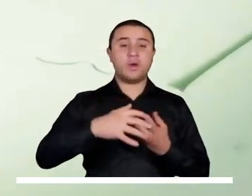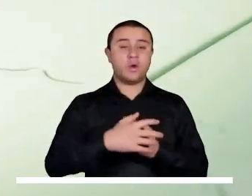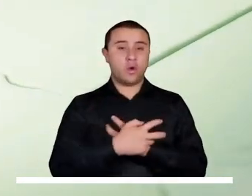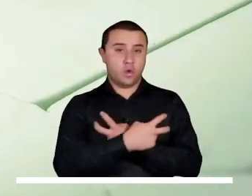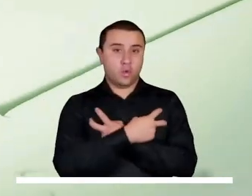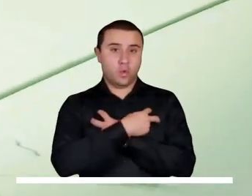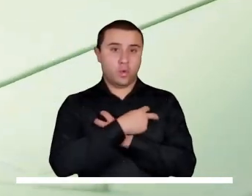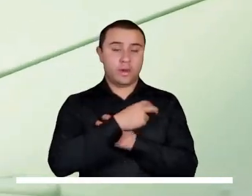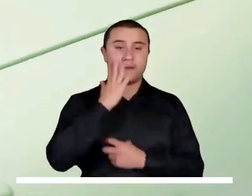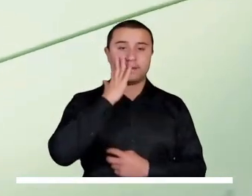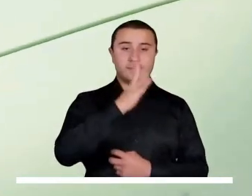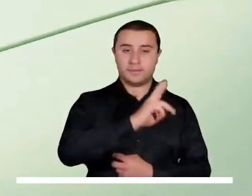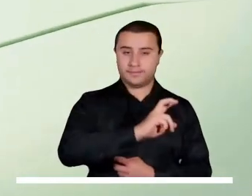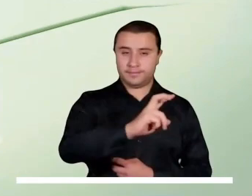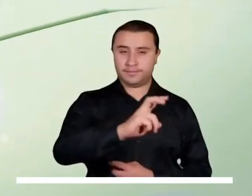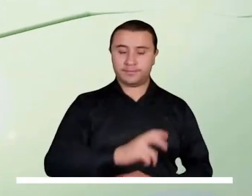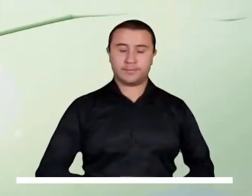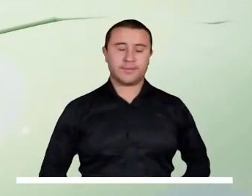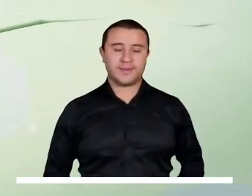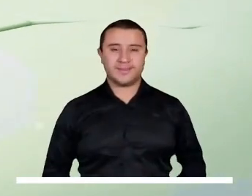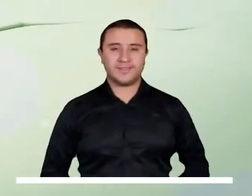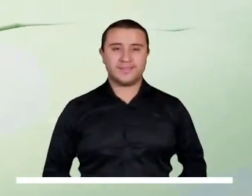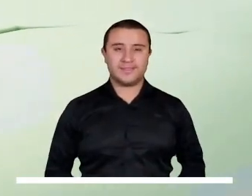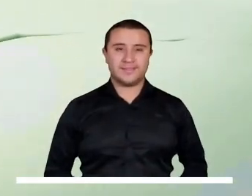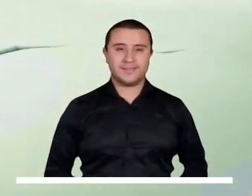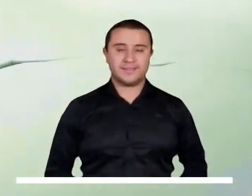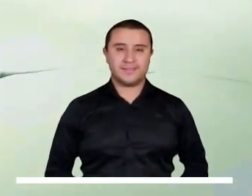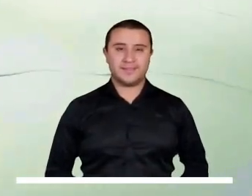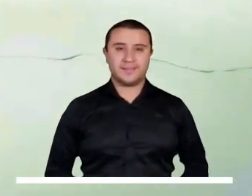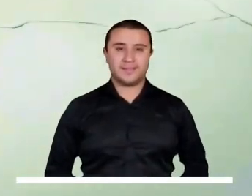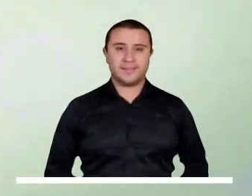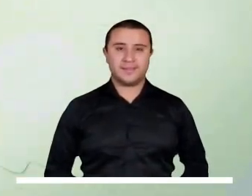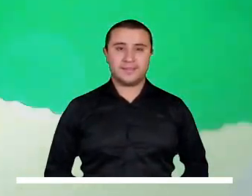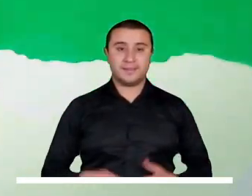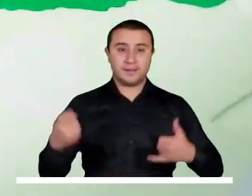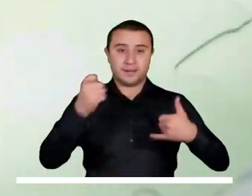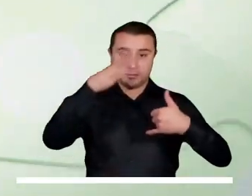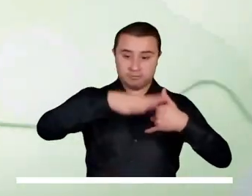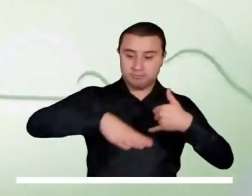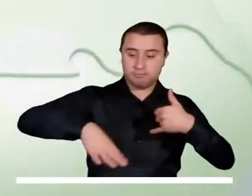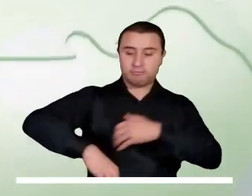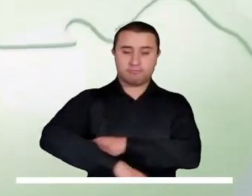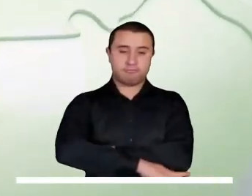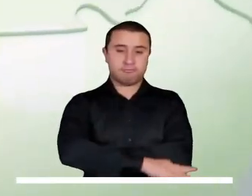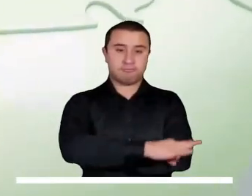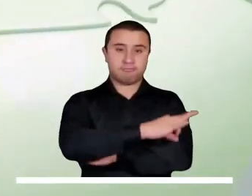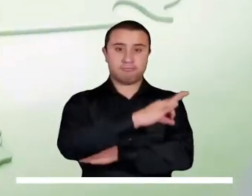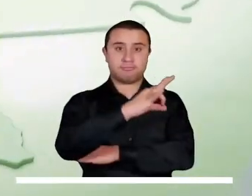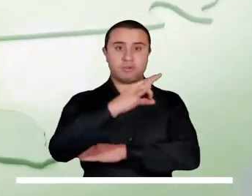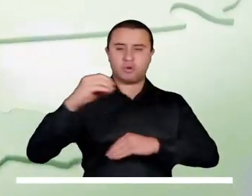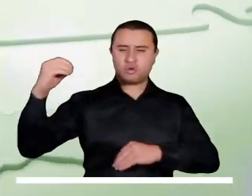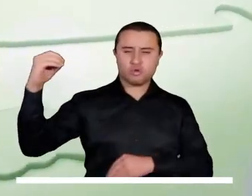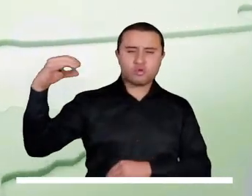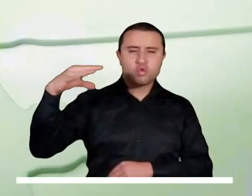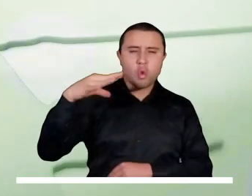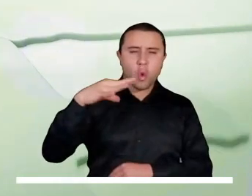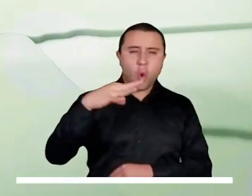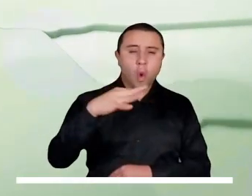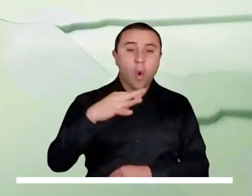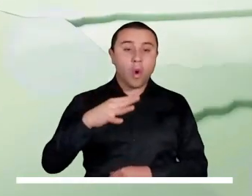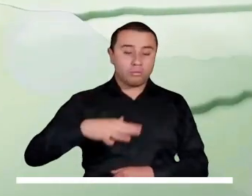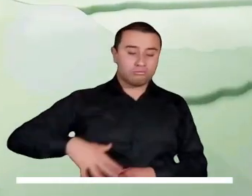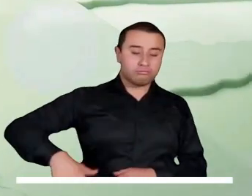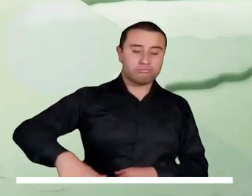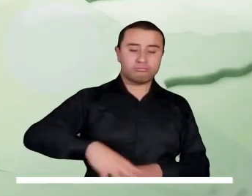Antioquia, Santander, así como en zonas de Huila y norte de Santander. Mañana soleada le espera a la Orinoquía,